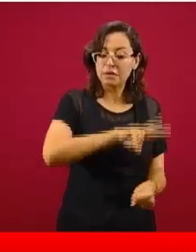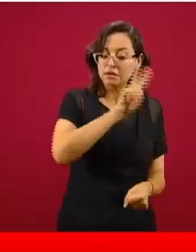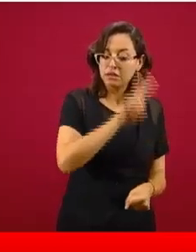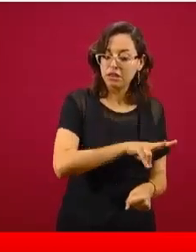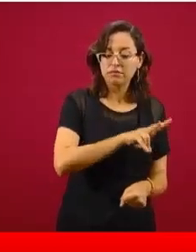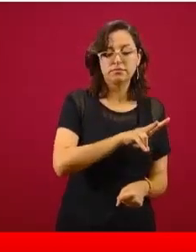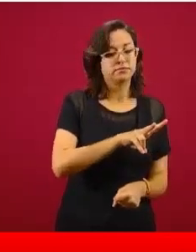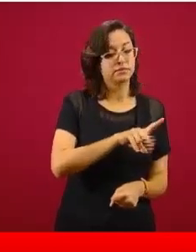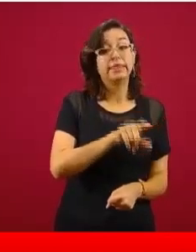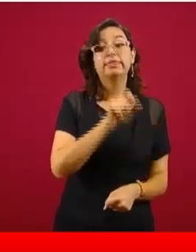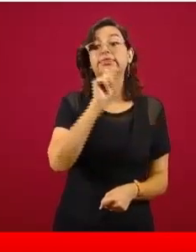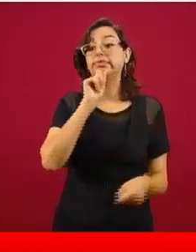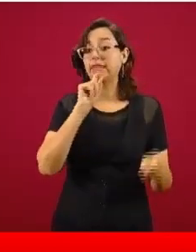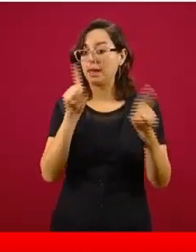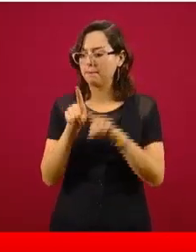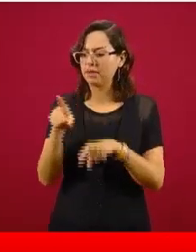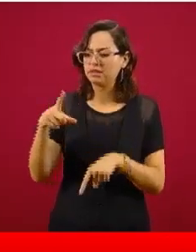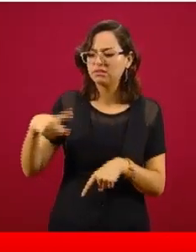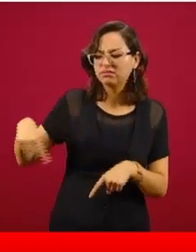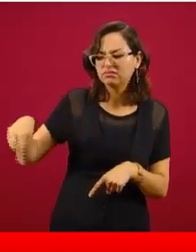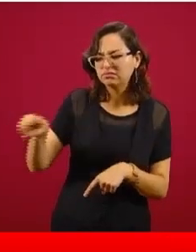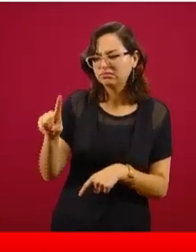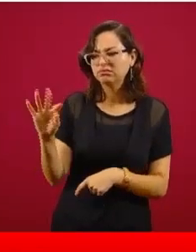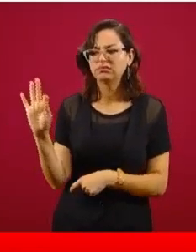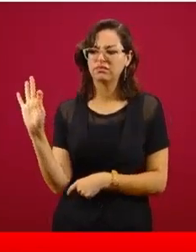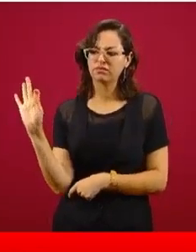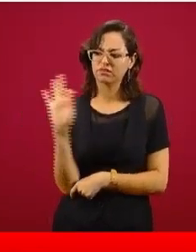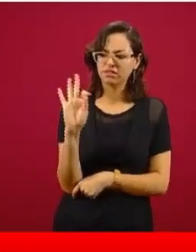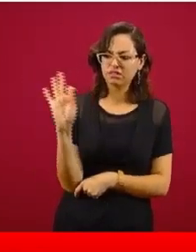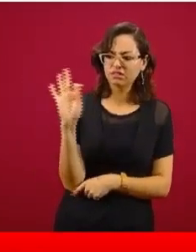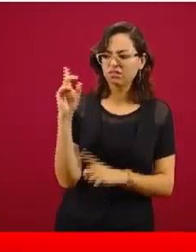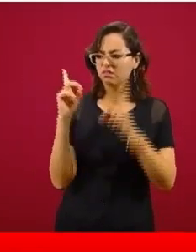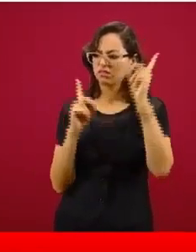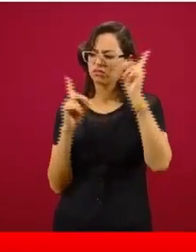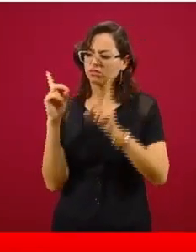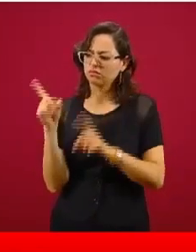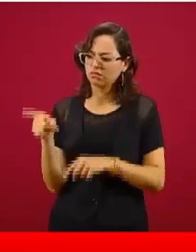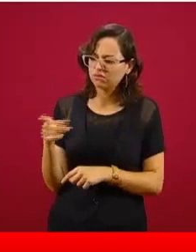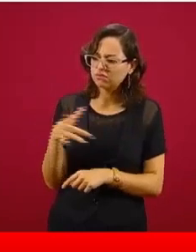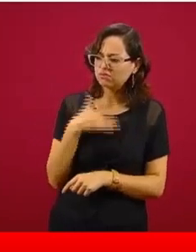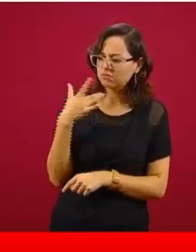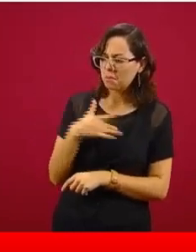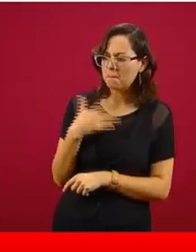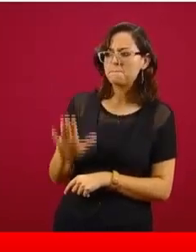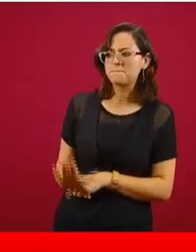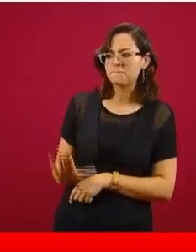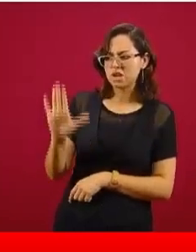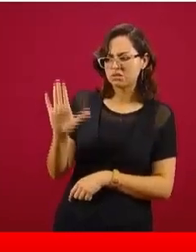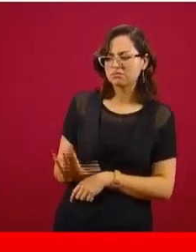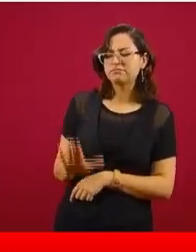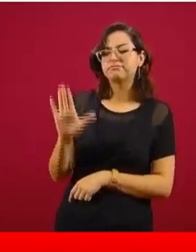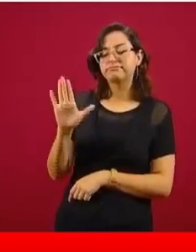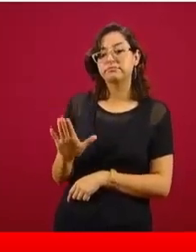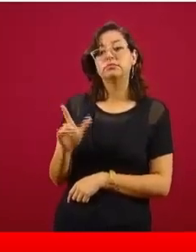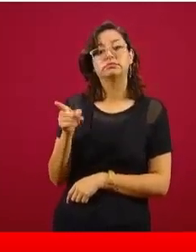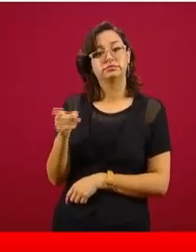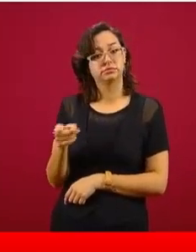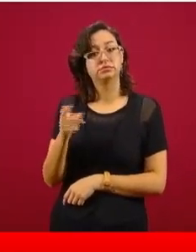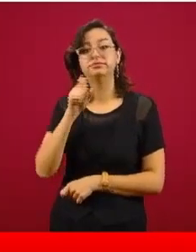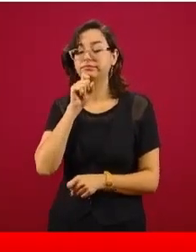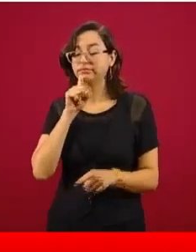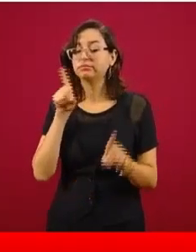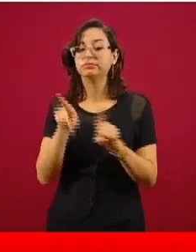sospechosos, es decir, personas que tienen la enfermedad detectada por sus síntomas como una señal muy importante para